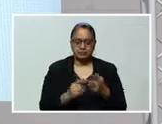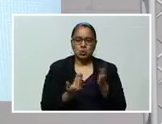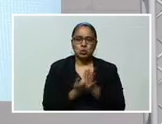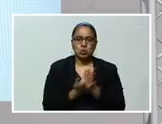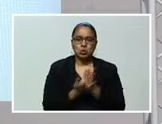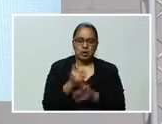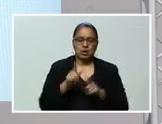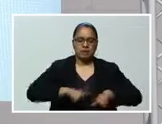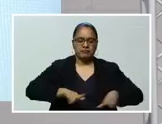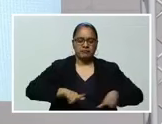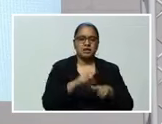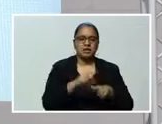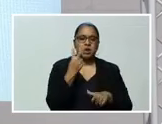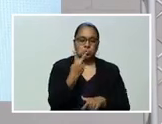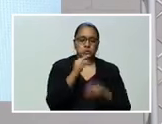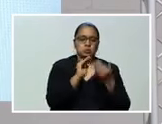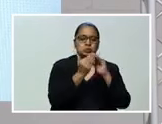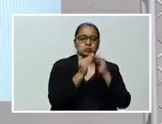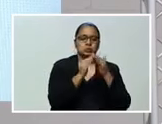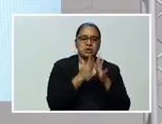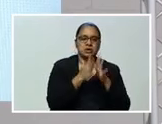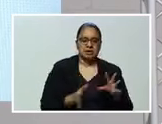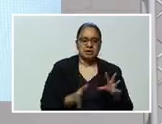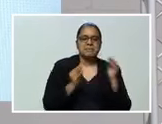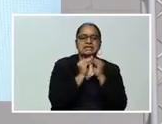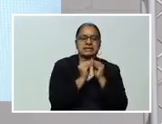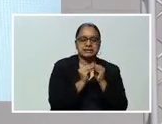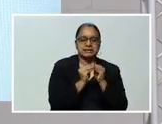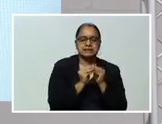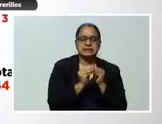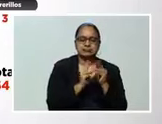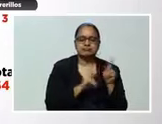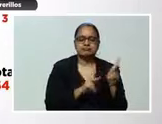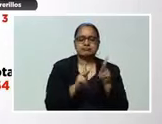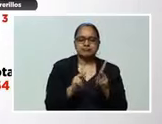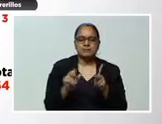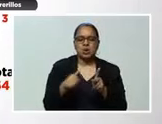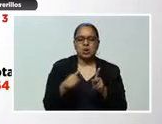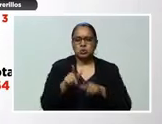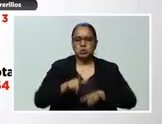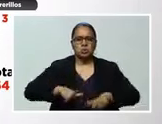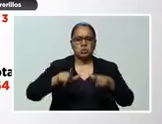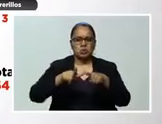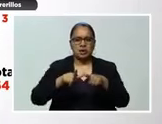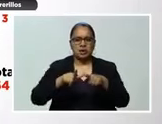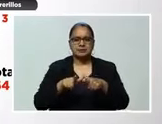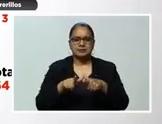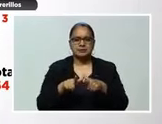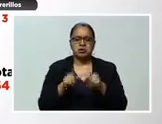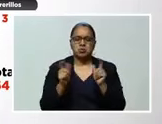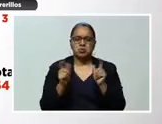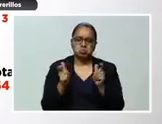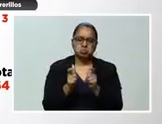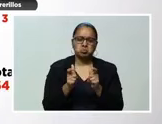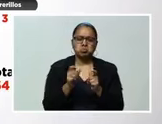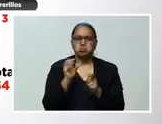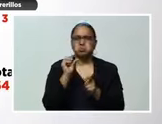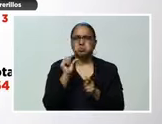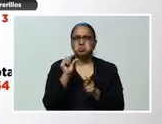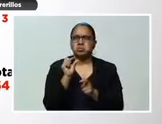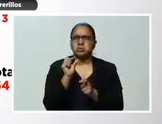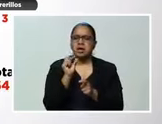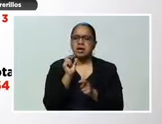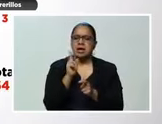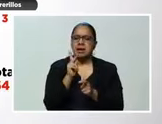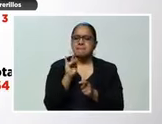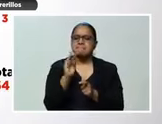Son las dos ciudades con el mayor número de casos El resto de municipios Vemos que se encuentra El caso de